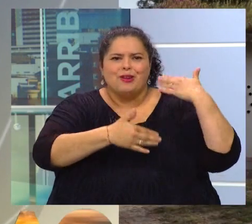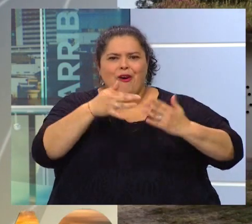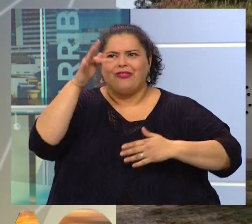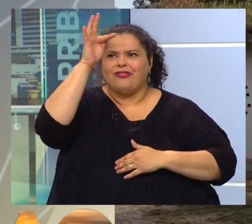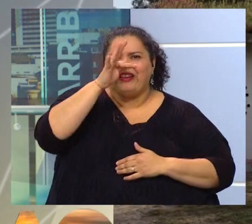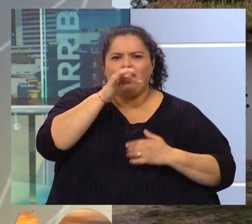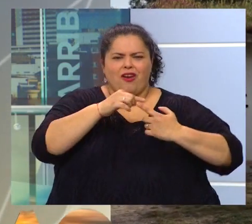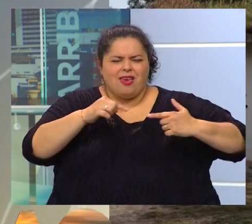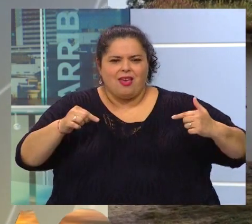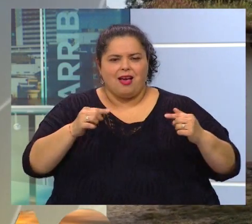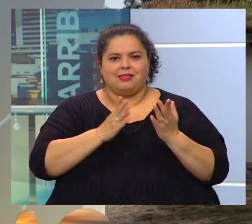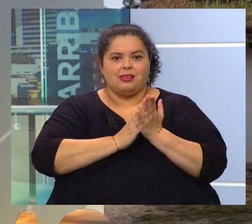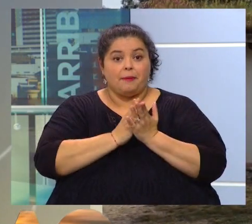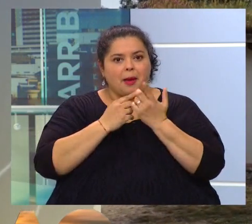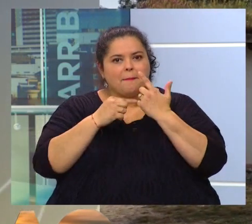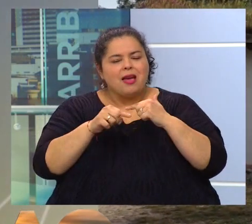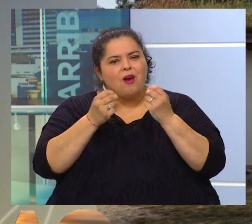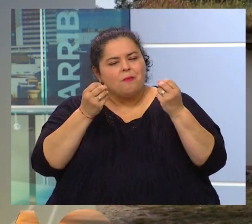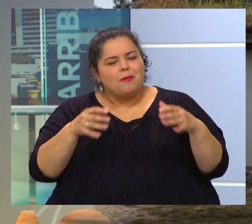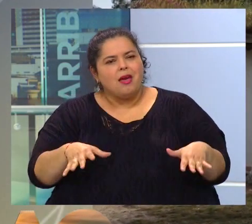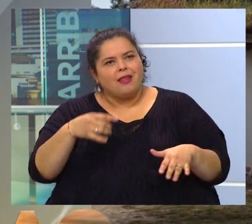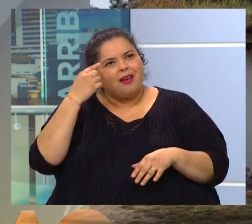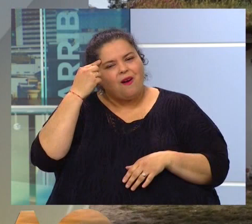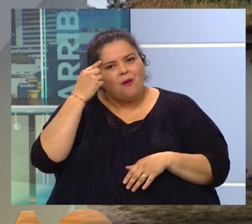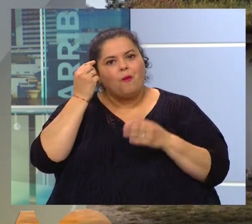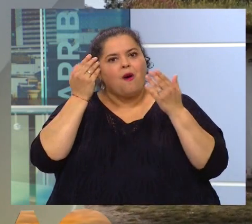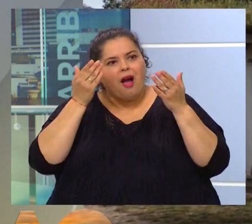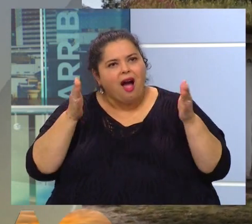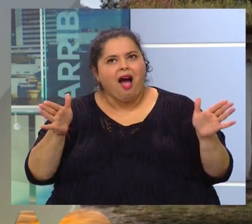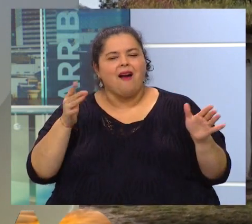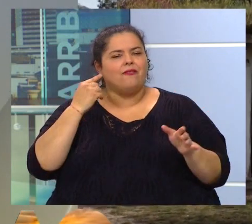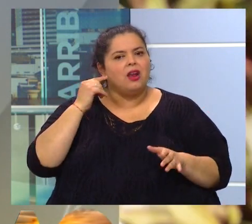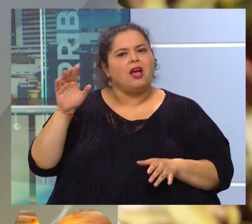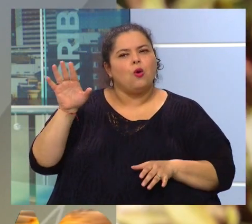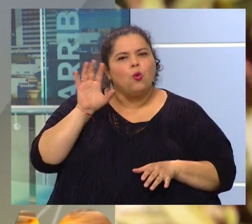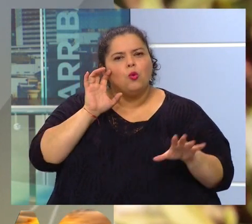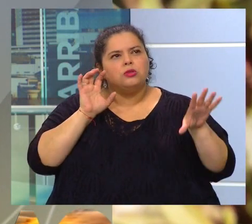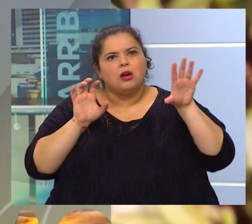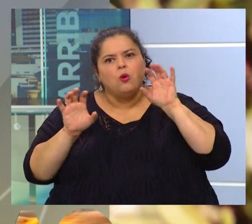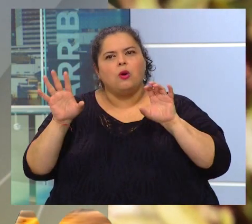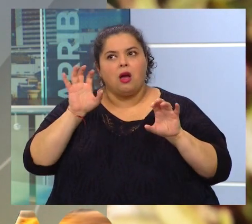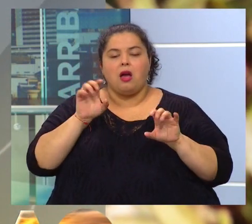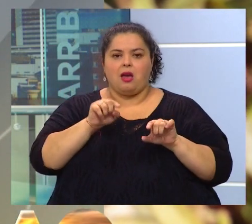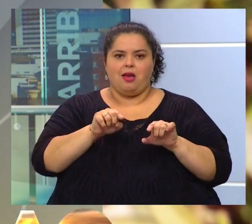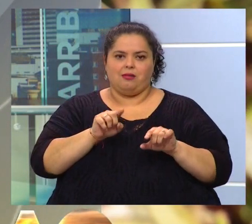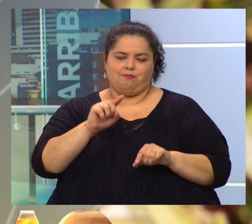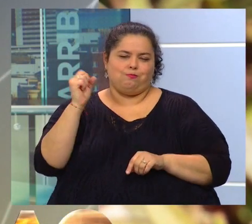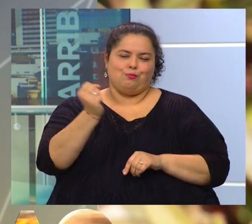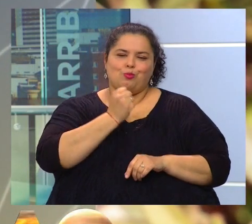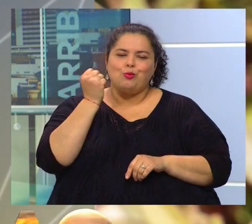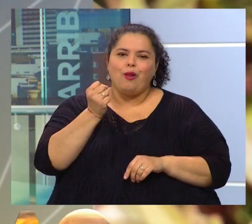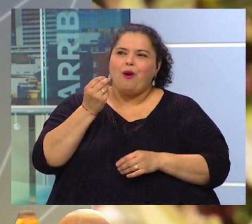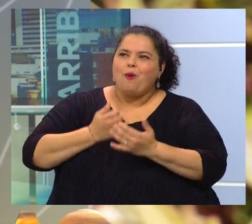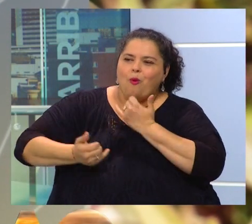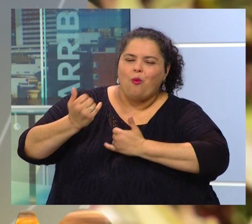permanente. Y estamos perdiendo esa capacidad de escucha activa y de aprender de otras generaciones, ¿no? Eso del cuento, ¿no? Del cuento